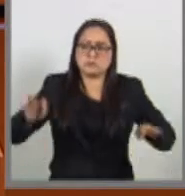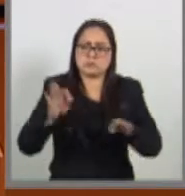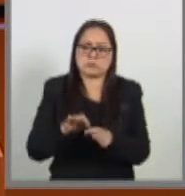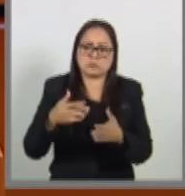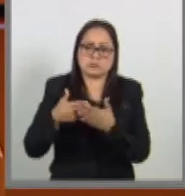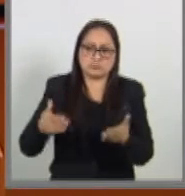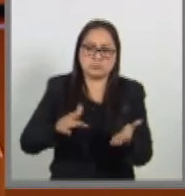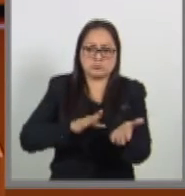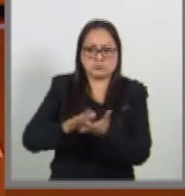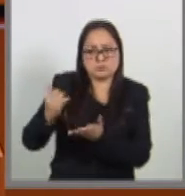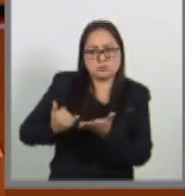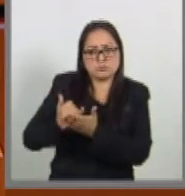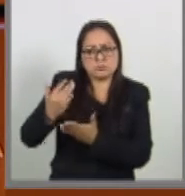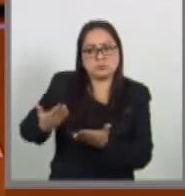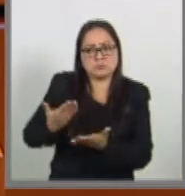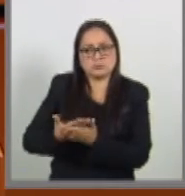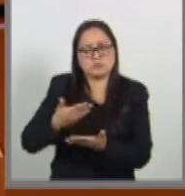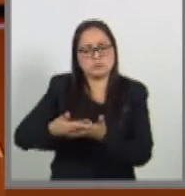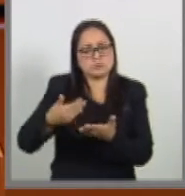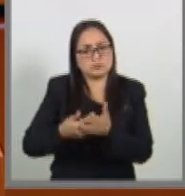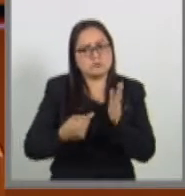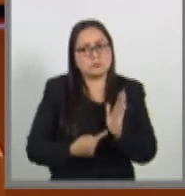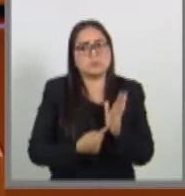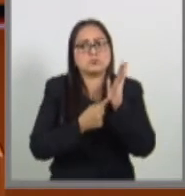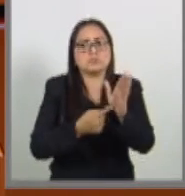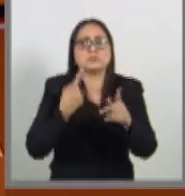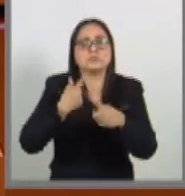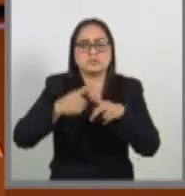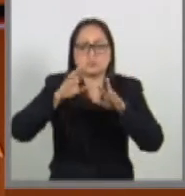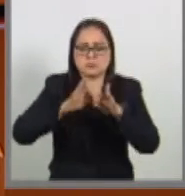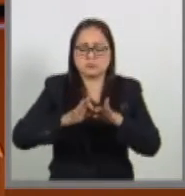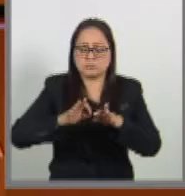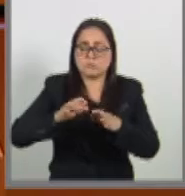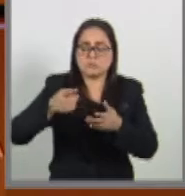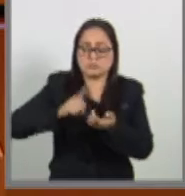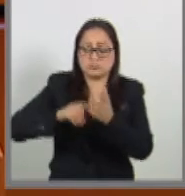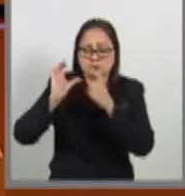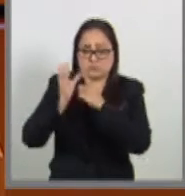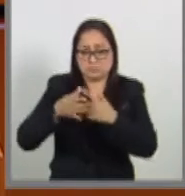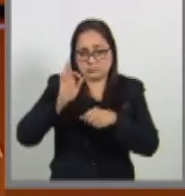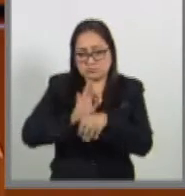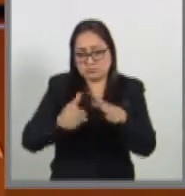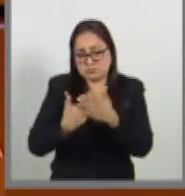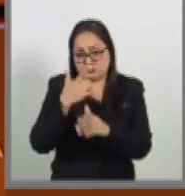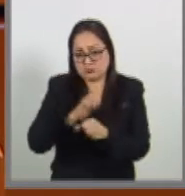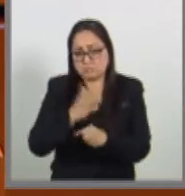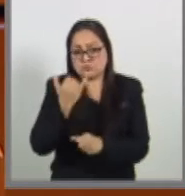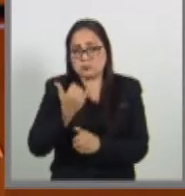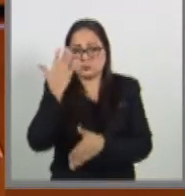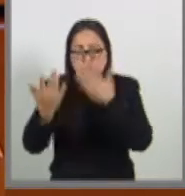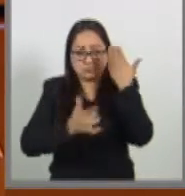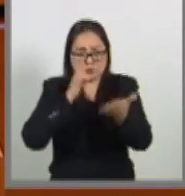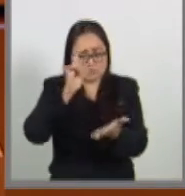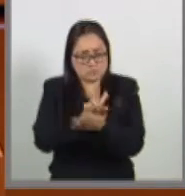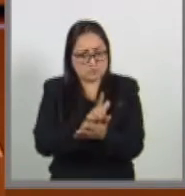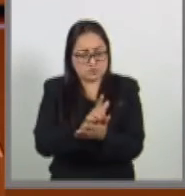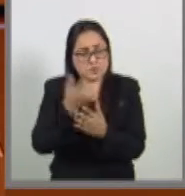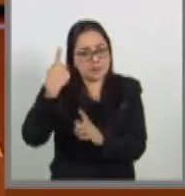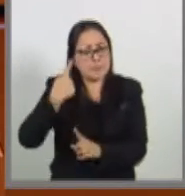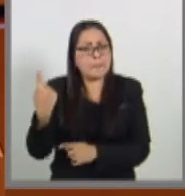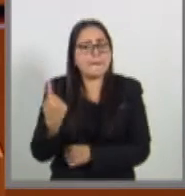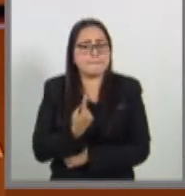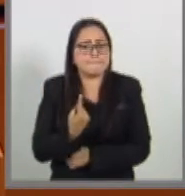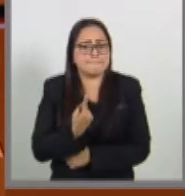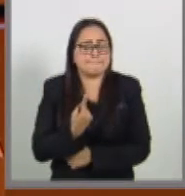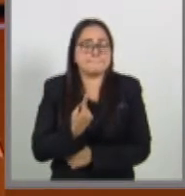este dictamen que hoy se presenta por parte de las Comisiones Unidas de Defensa Nacional y de Estudios Legislativos a fin de